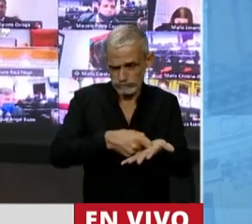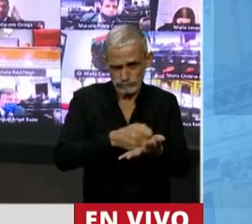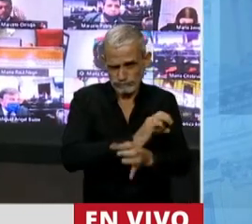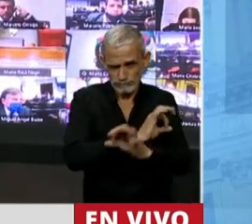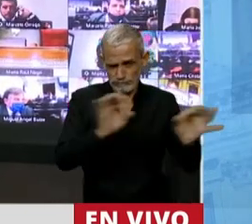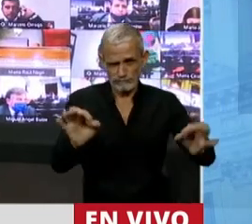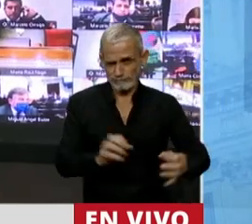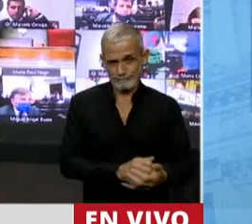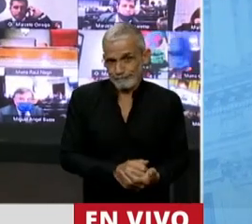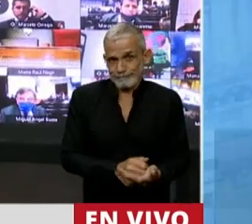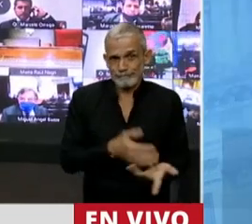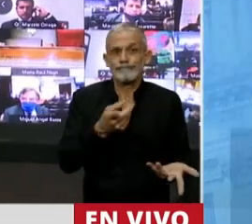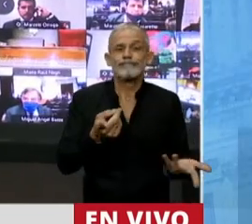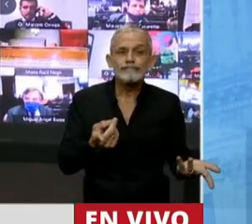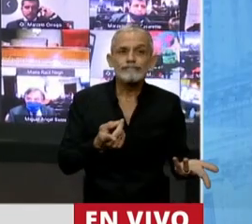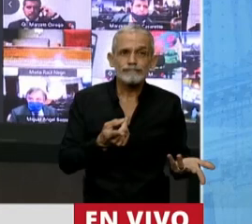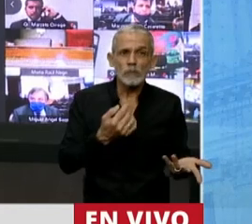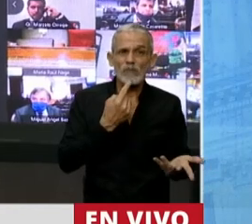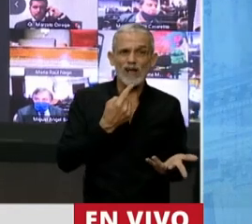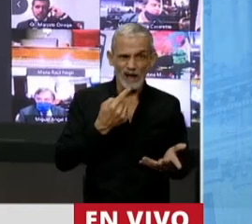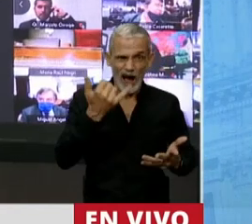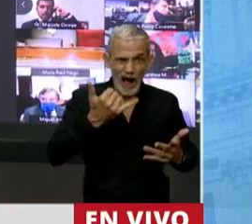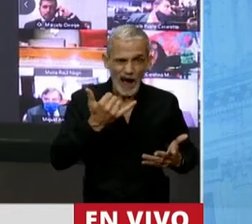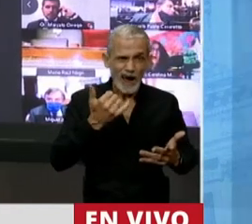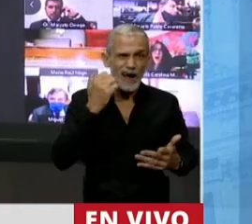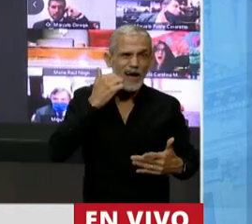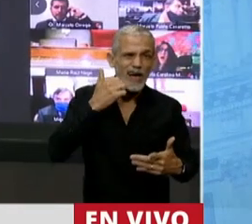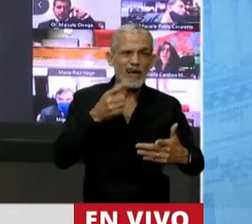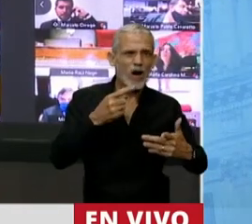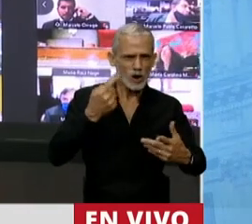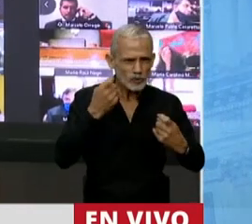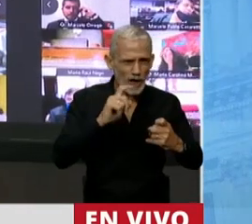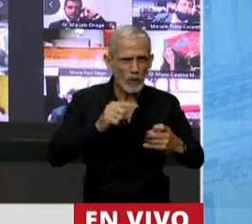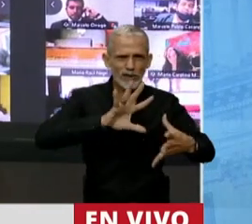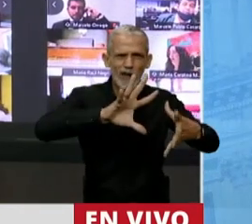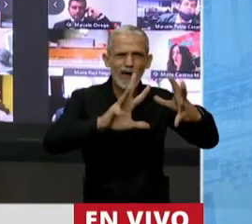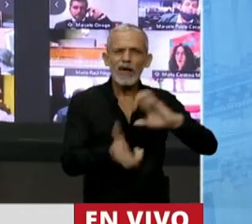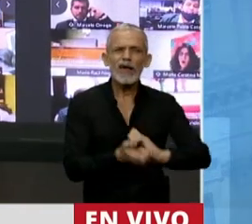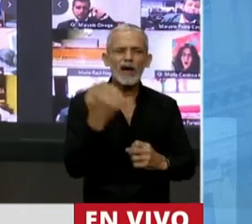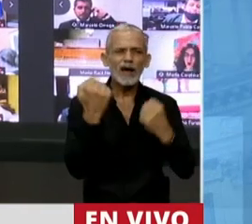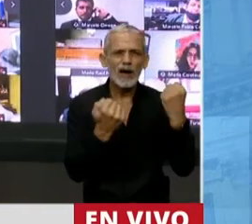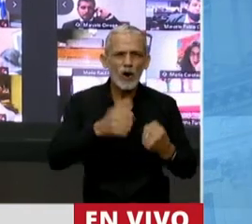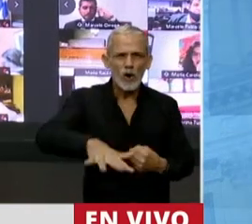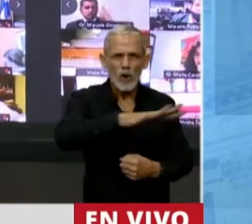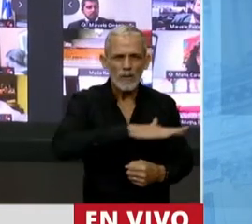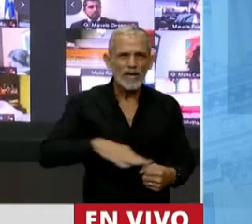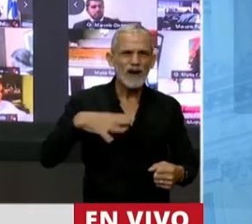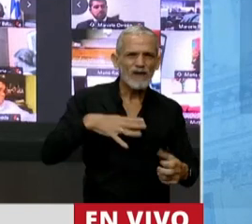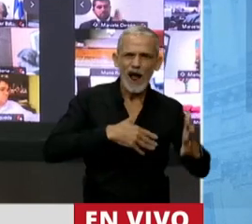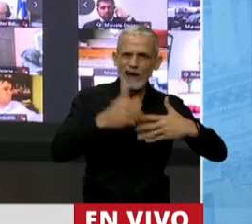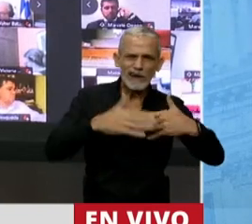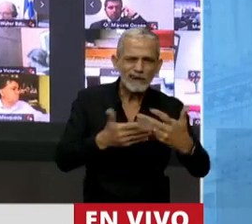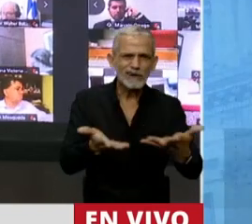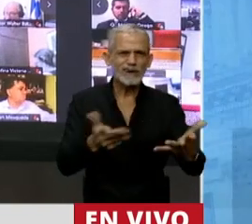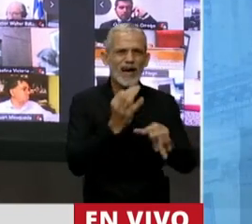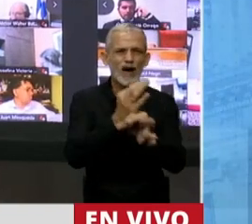Argentina y no han reparado ni un ápice el daño que han ocasionado en falta de infraestructura,